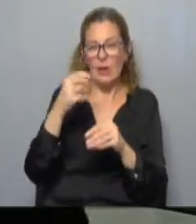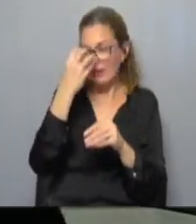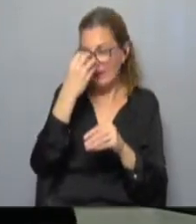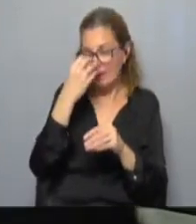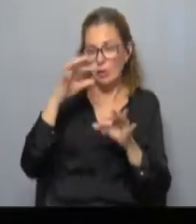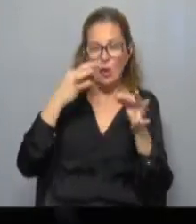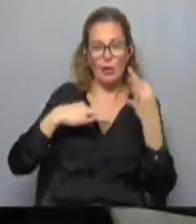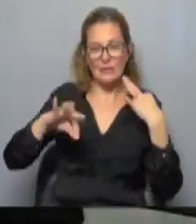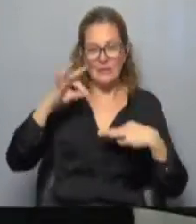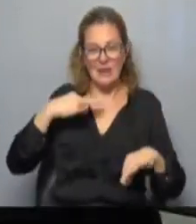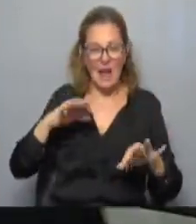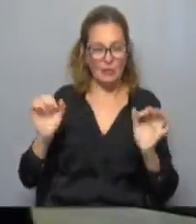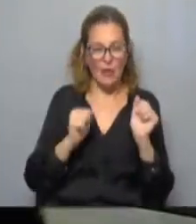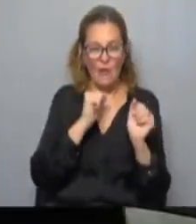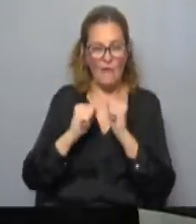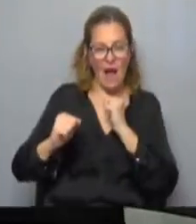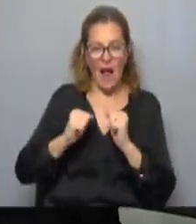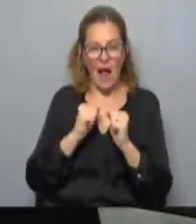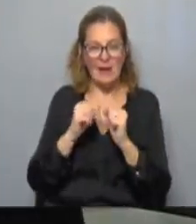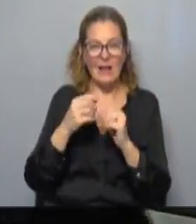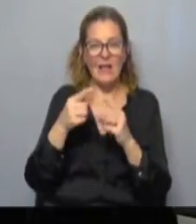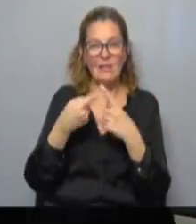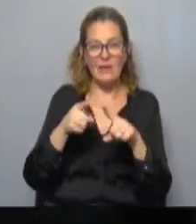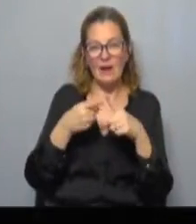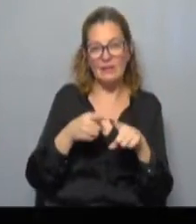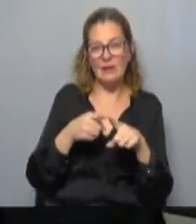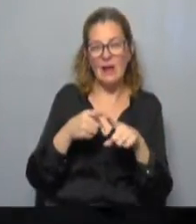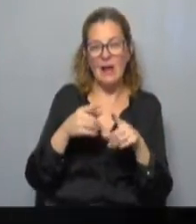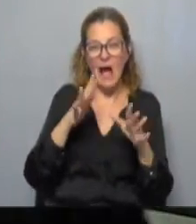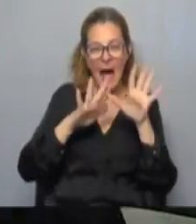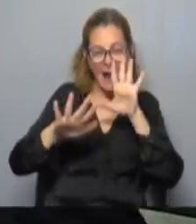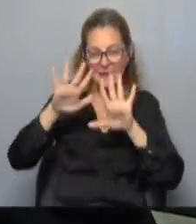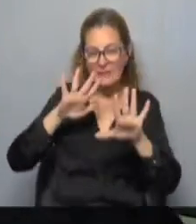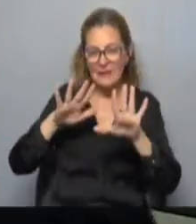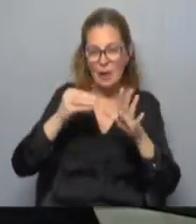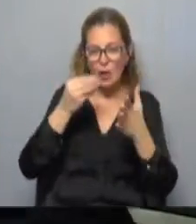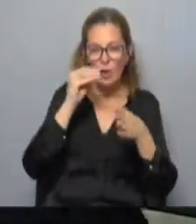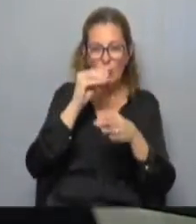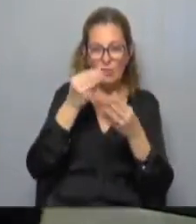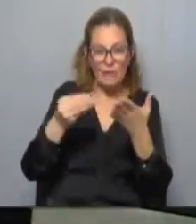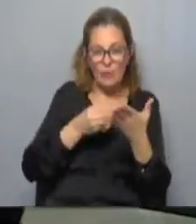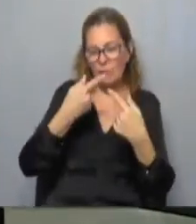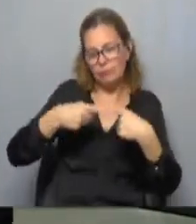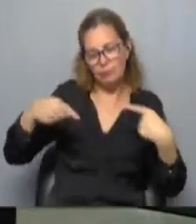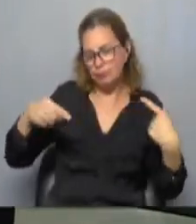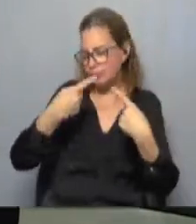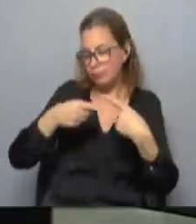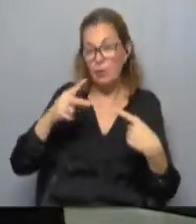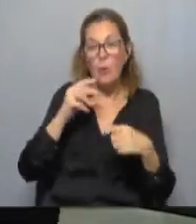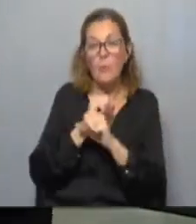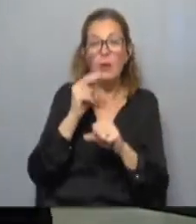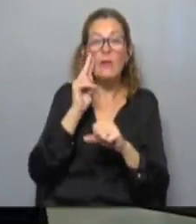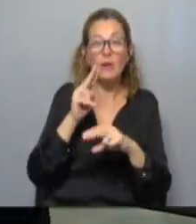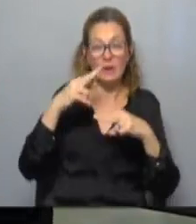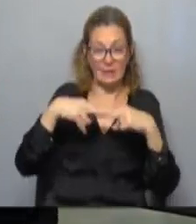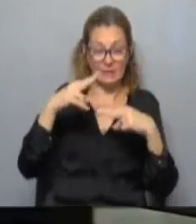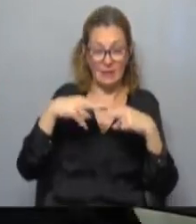teatro, teatro comunitario danza, danza contemporánea artes plásticas etcétera, etcétera etcétera que lo pueden ver en